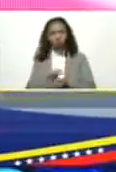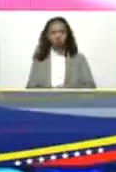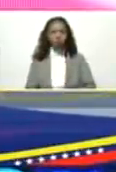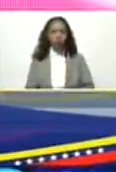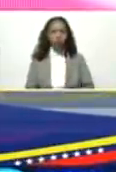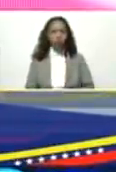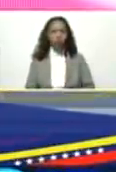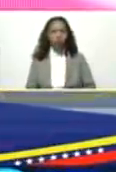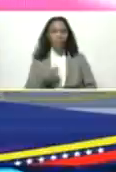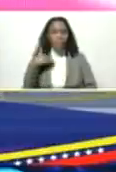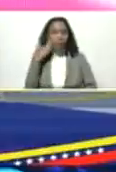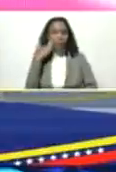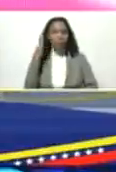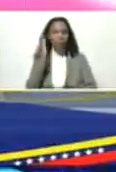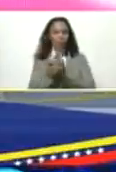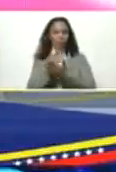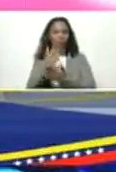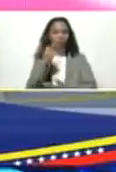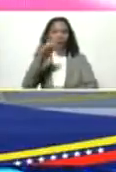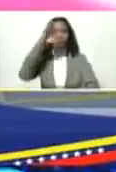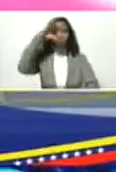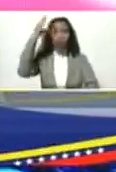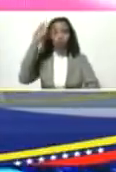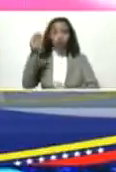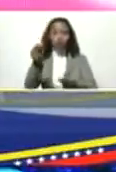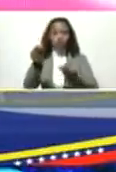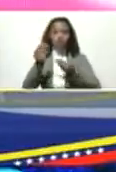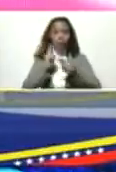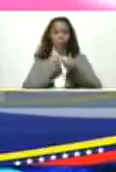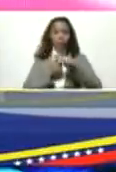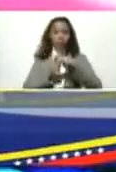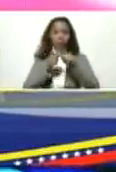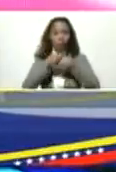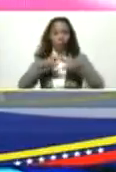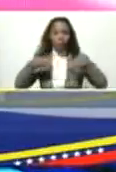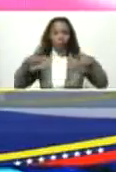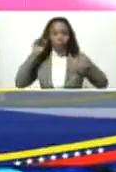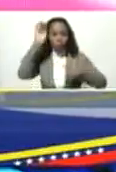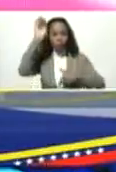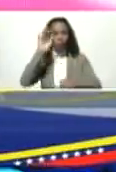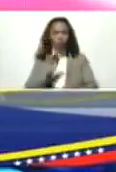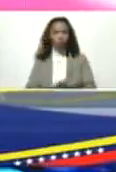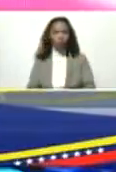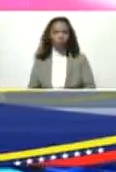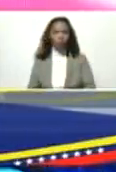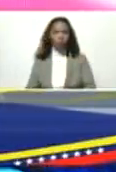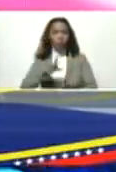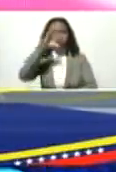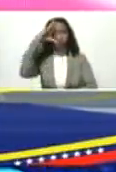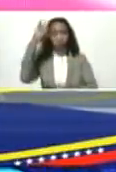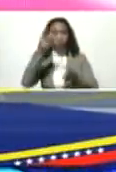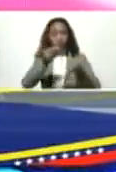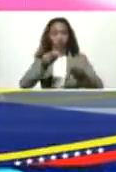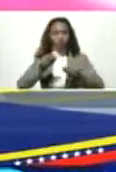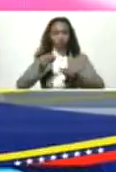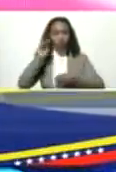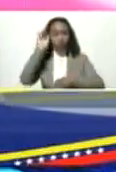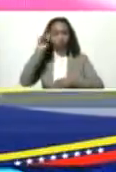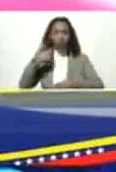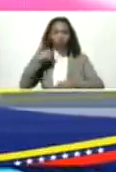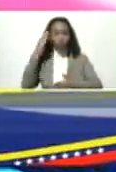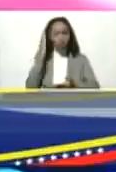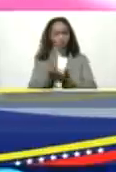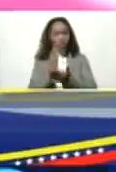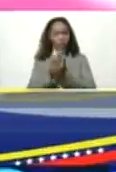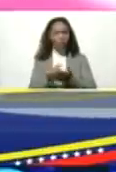mi mamá siempre decía Dios proveera Dios proveera Dios proveera yo siempre lo